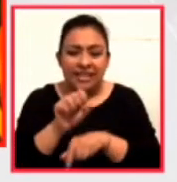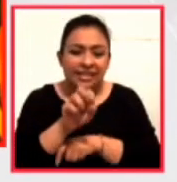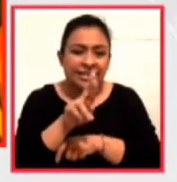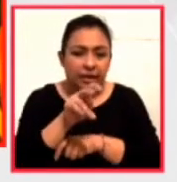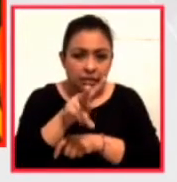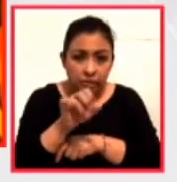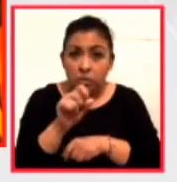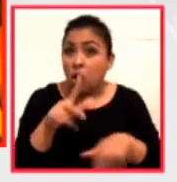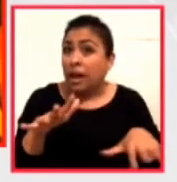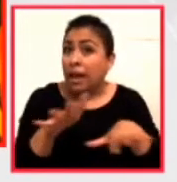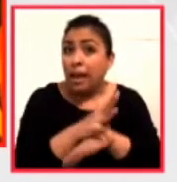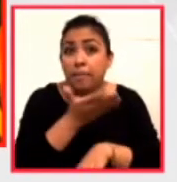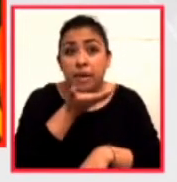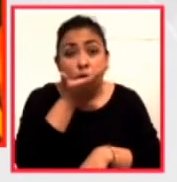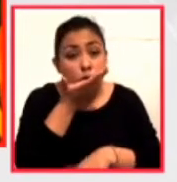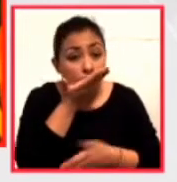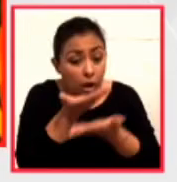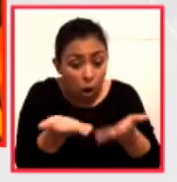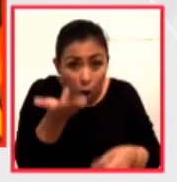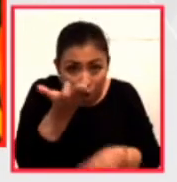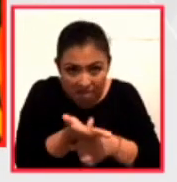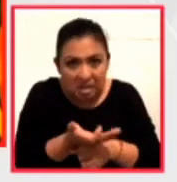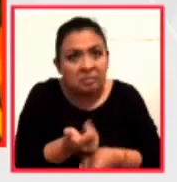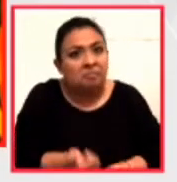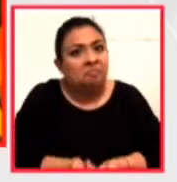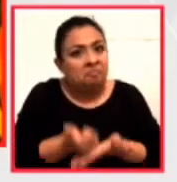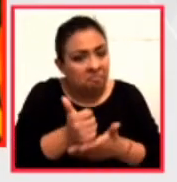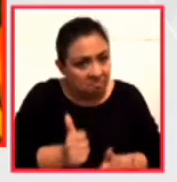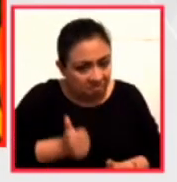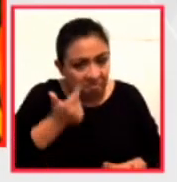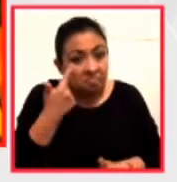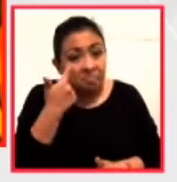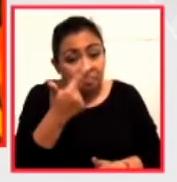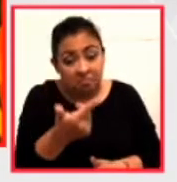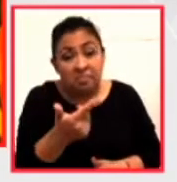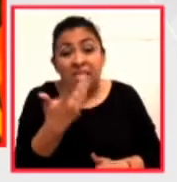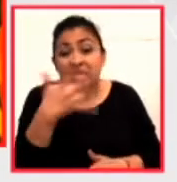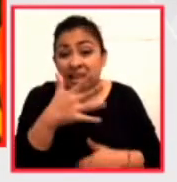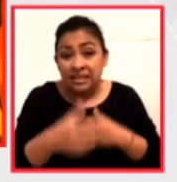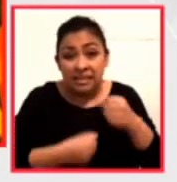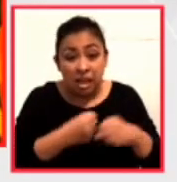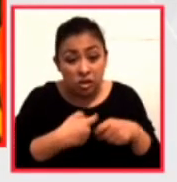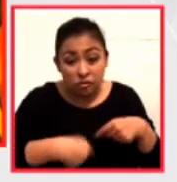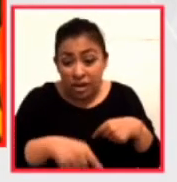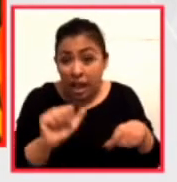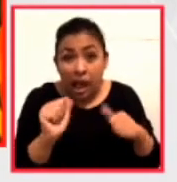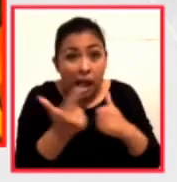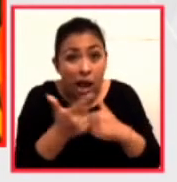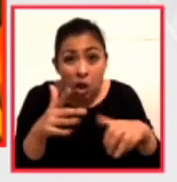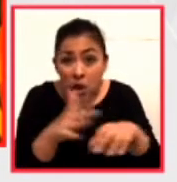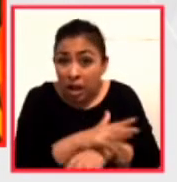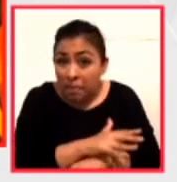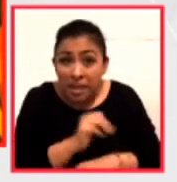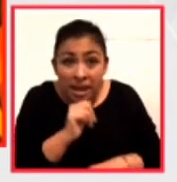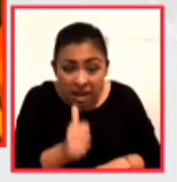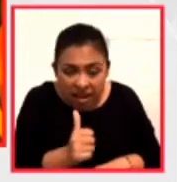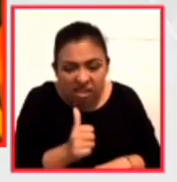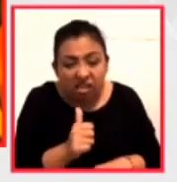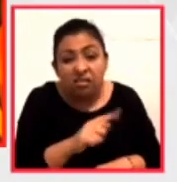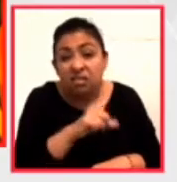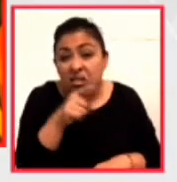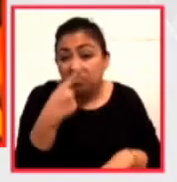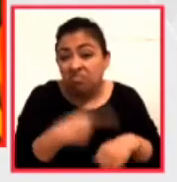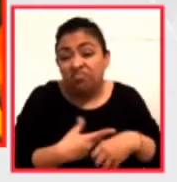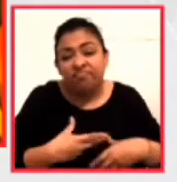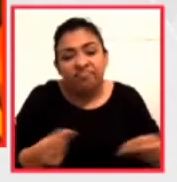hábitos. Ahorita es muy buen momento. Ya escucharon la premisa, si en 10 años no hacemos algo, pasar esta pandemia no nos va a tener caso.